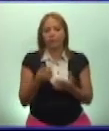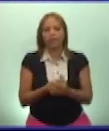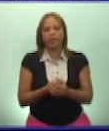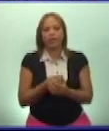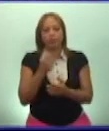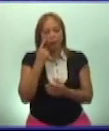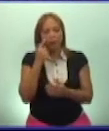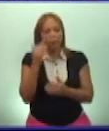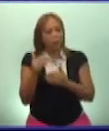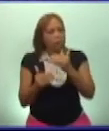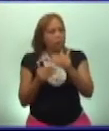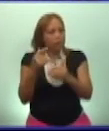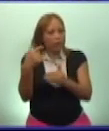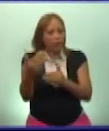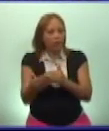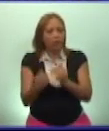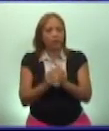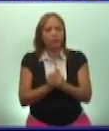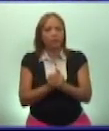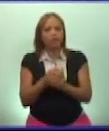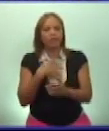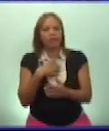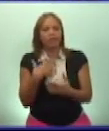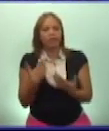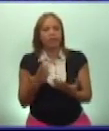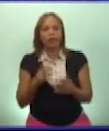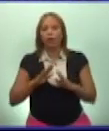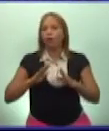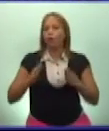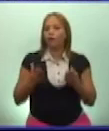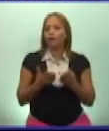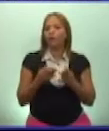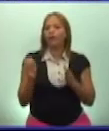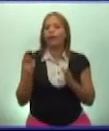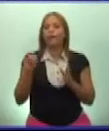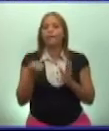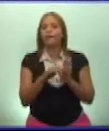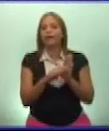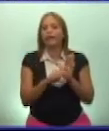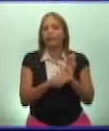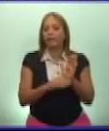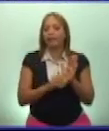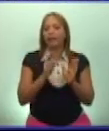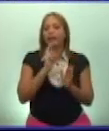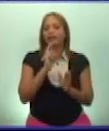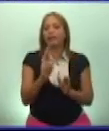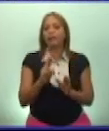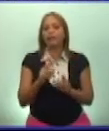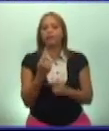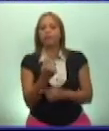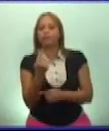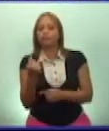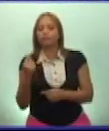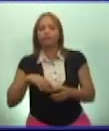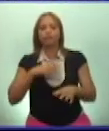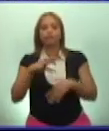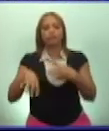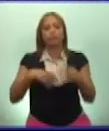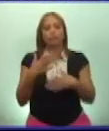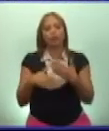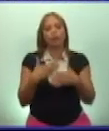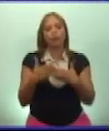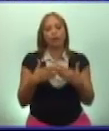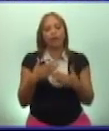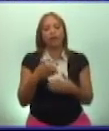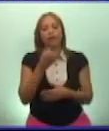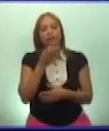veremos más adelante, tienen que ver con todas las medidas que dieron respuesta a cada uno de los problemas planteados por